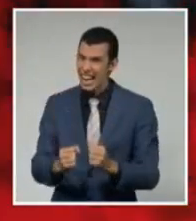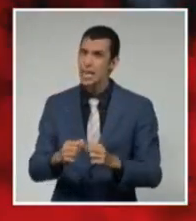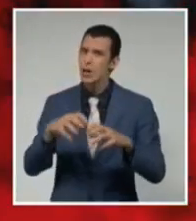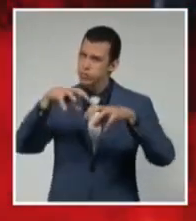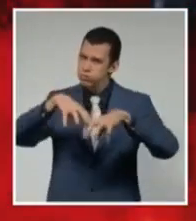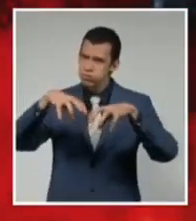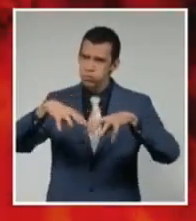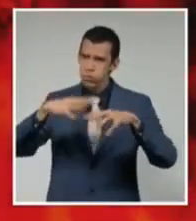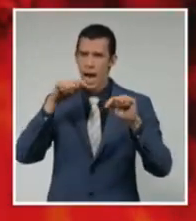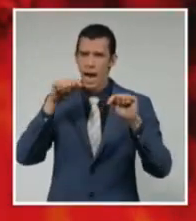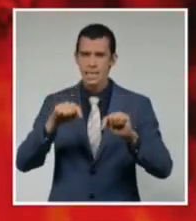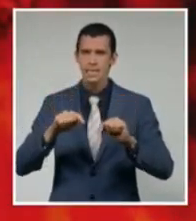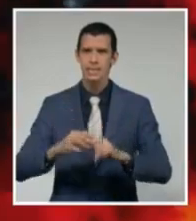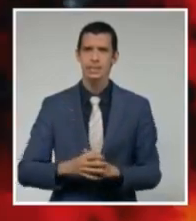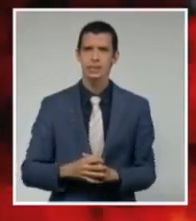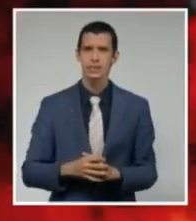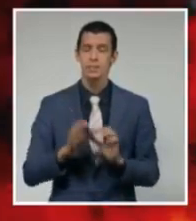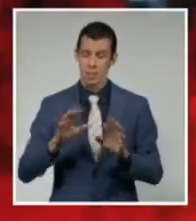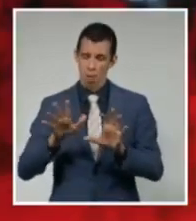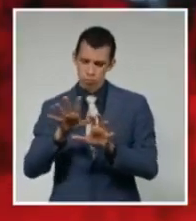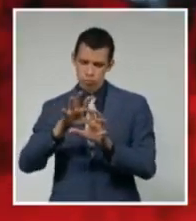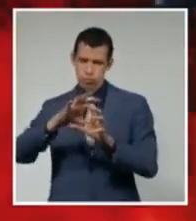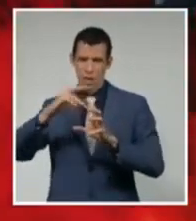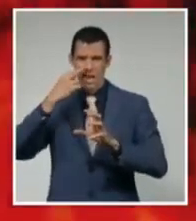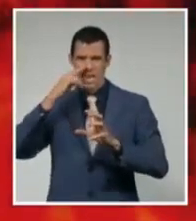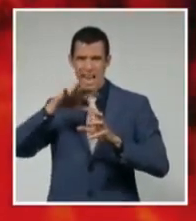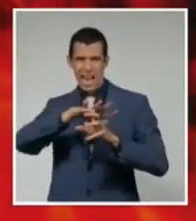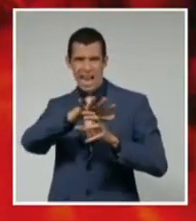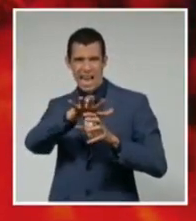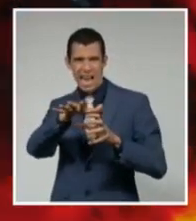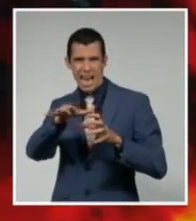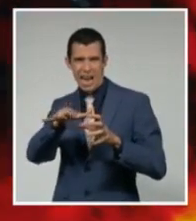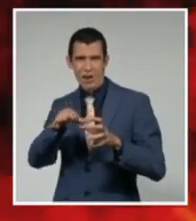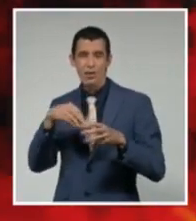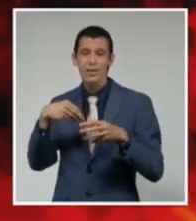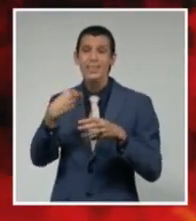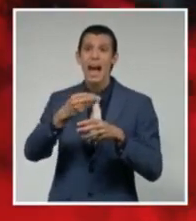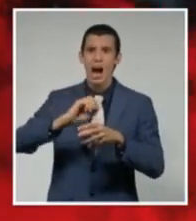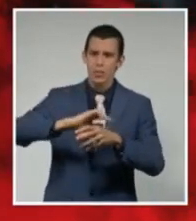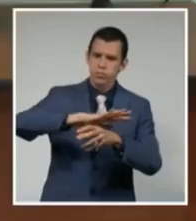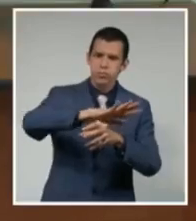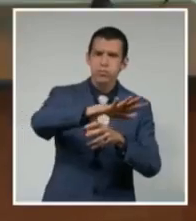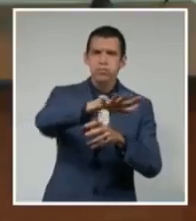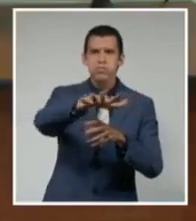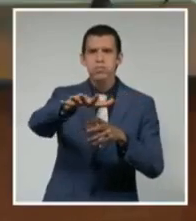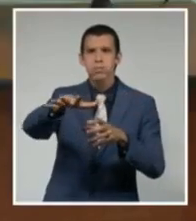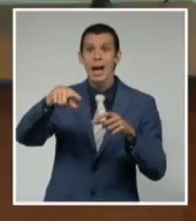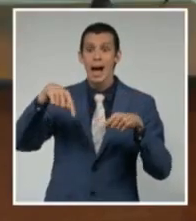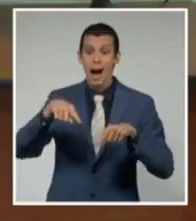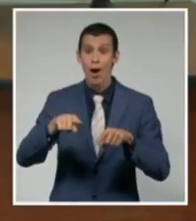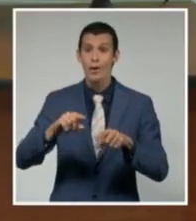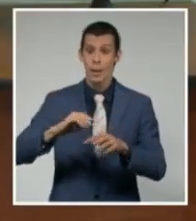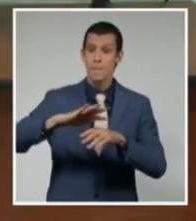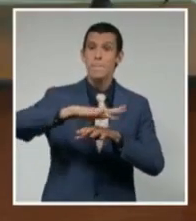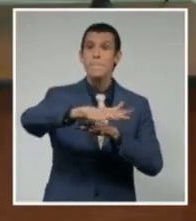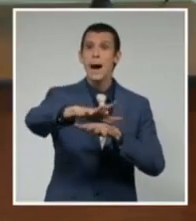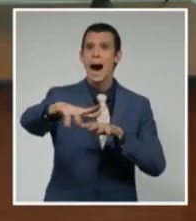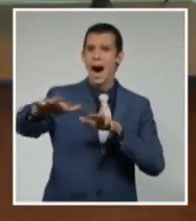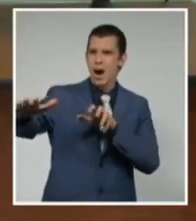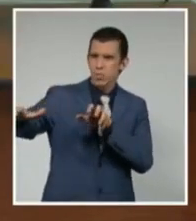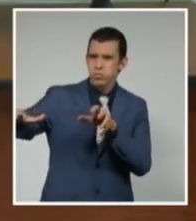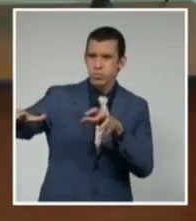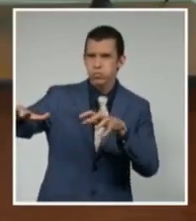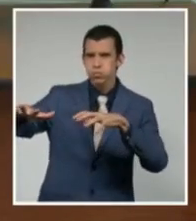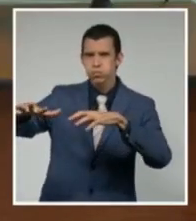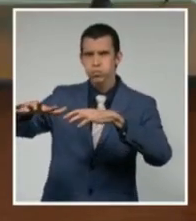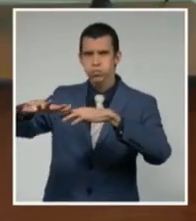Y toda esta situación ha conformado que al salir al mar, tenga ahora todavía mejor organización. Y